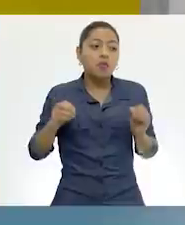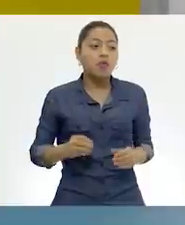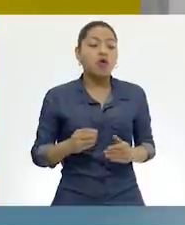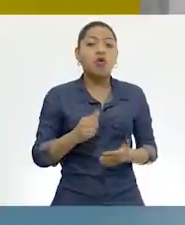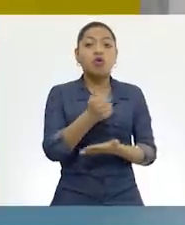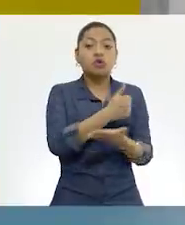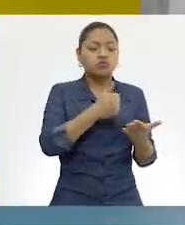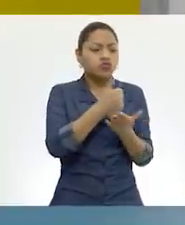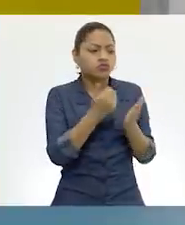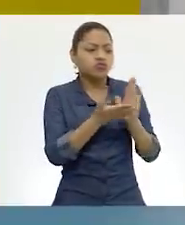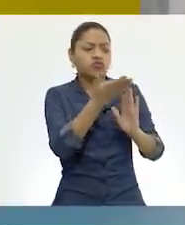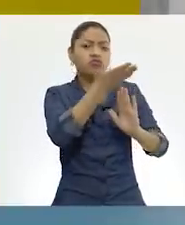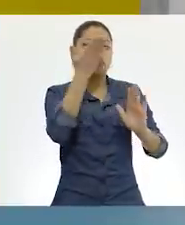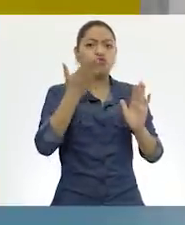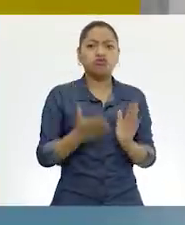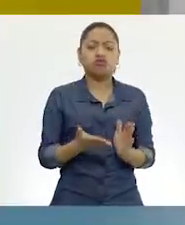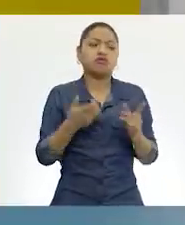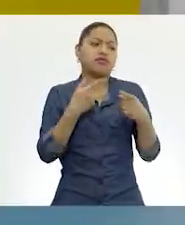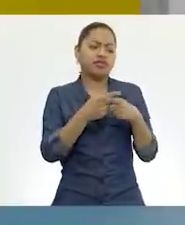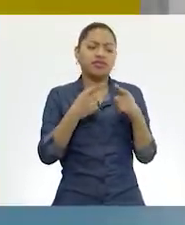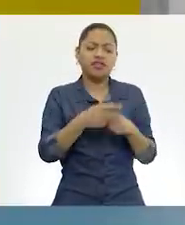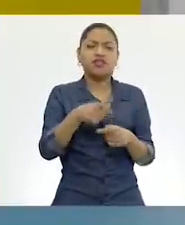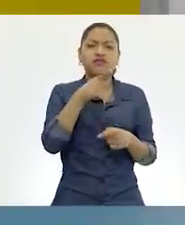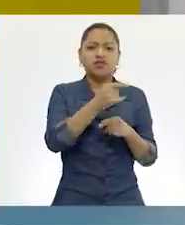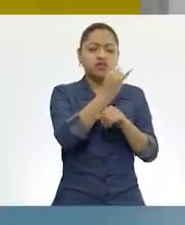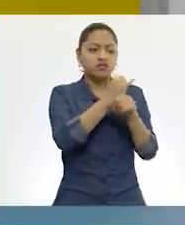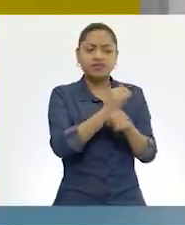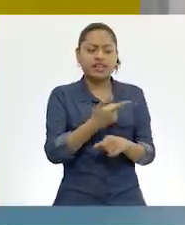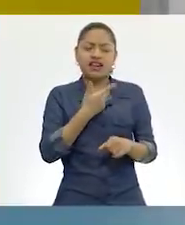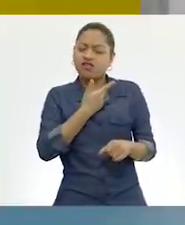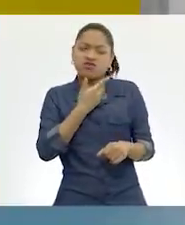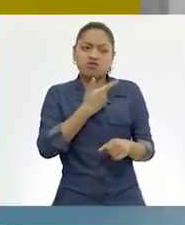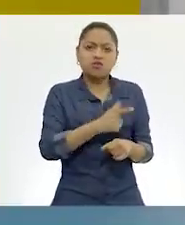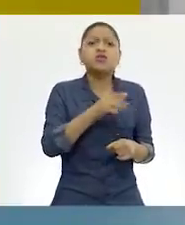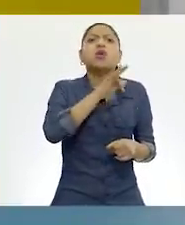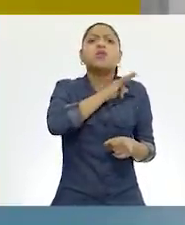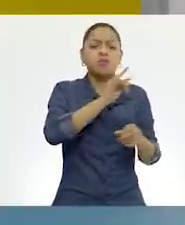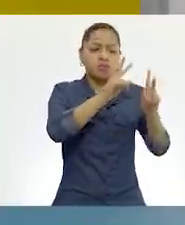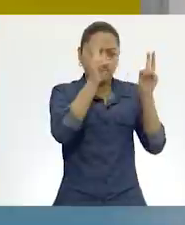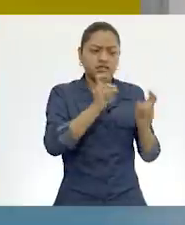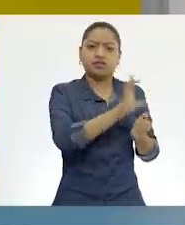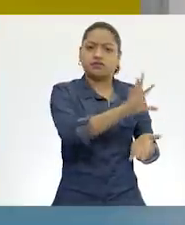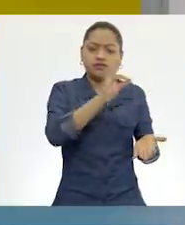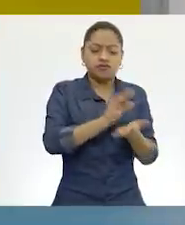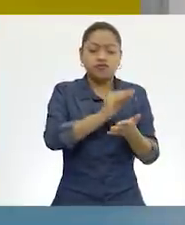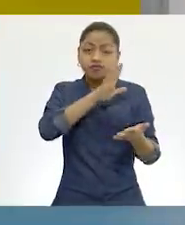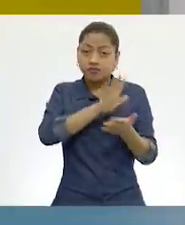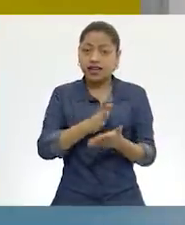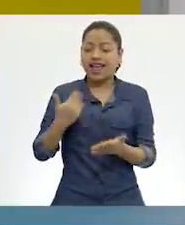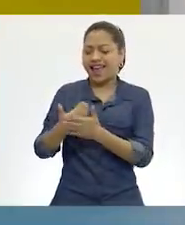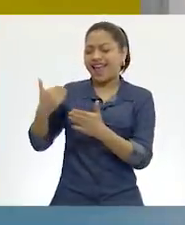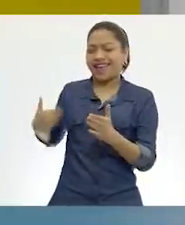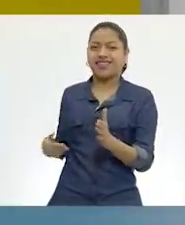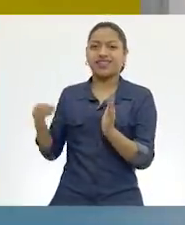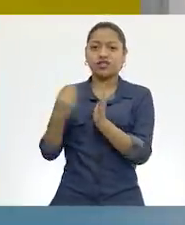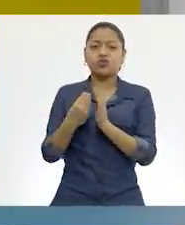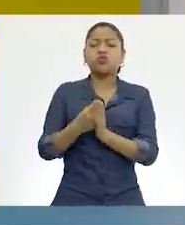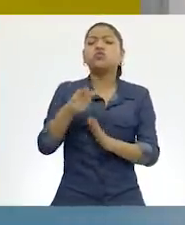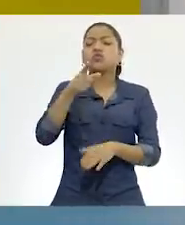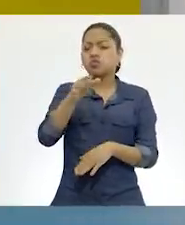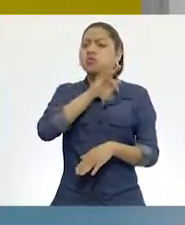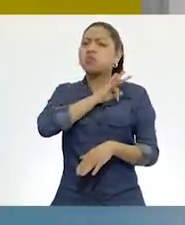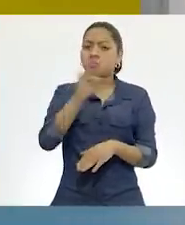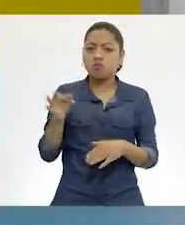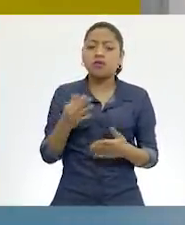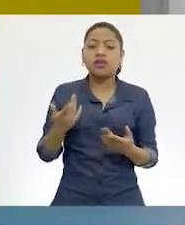pues por cuestiones de contaminación y a ti no te agradan, también es un tema que puedes retomarla. La sesión anterior te decíamos que puedes rescatar